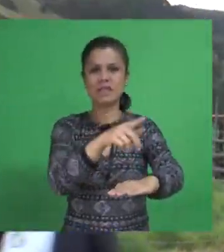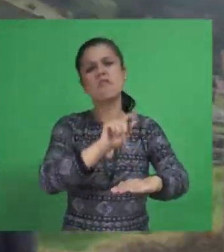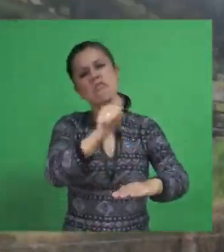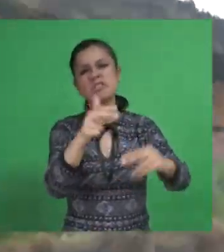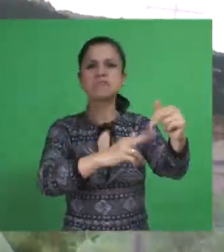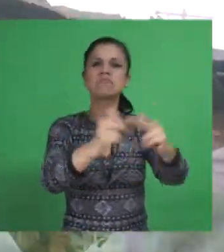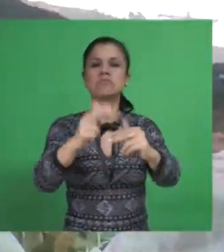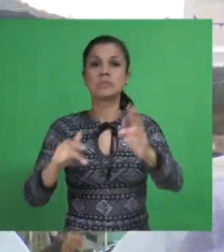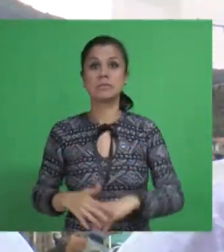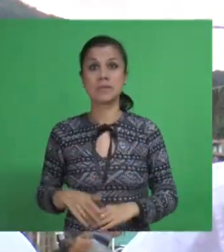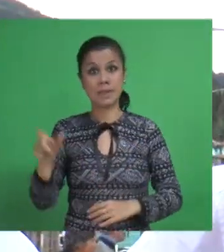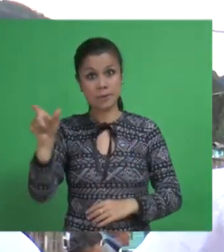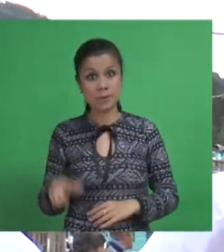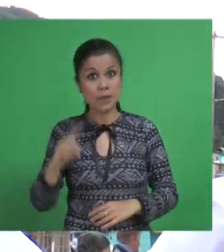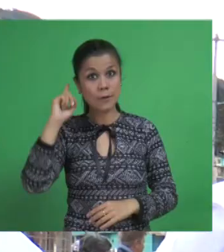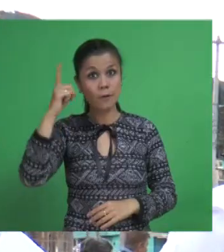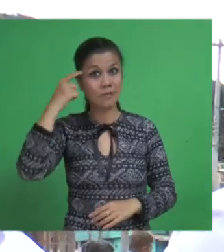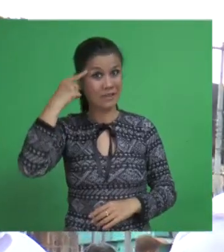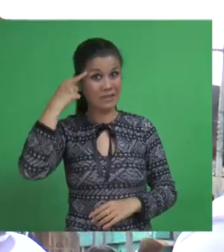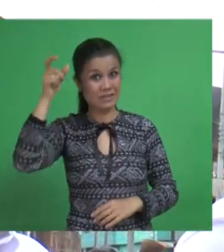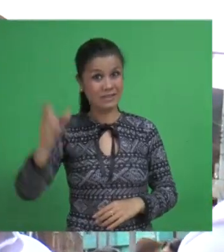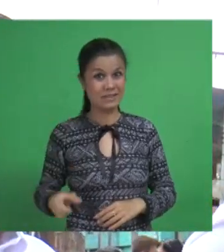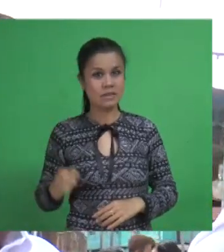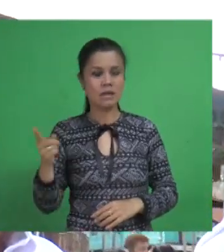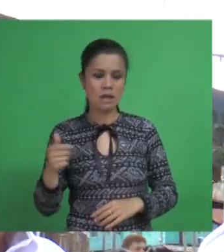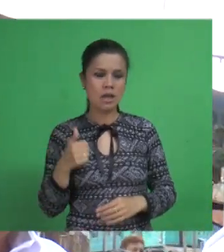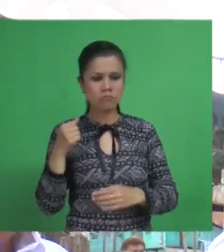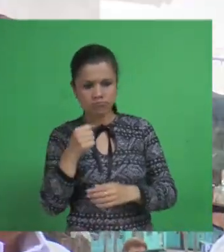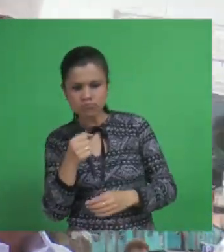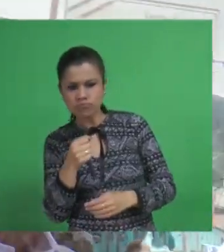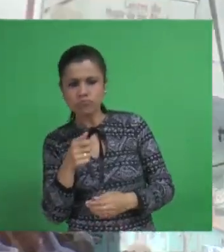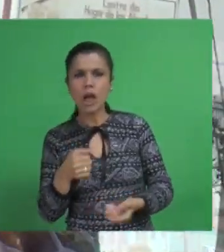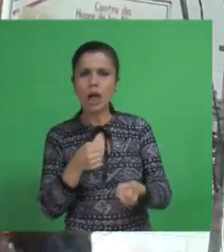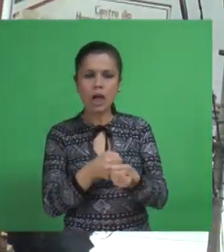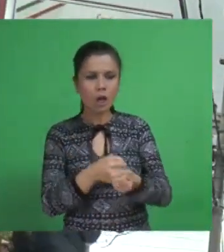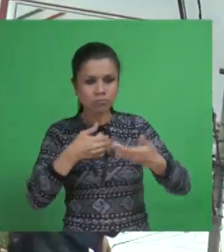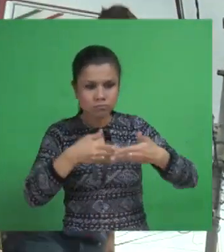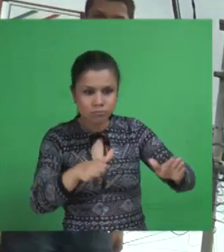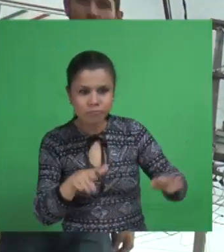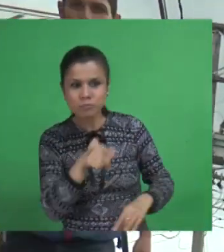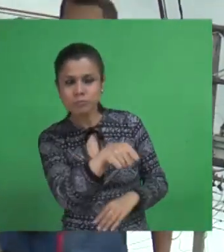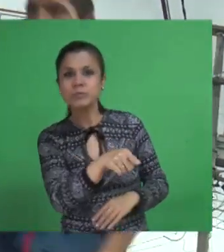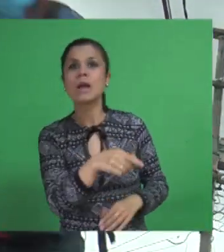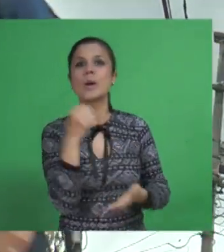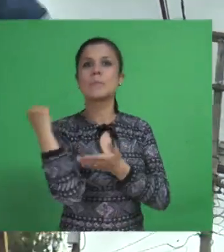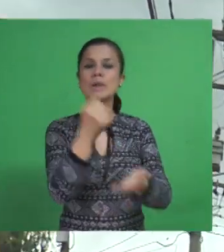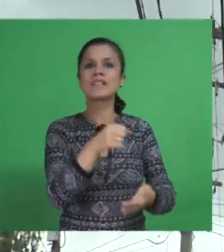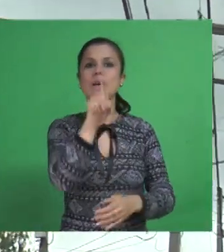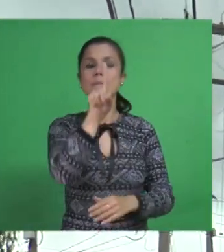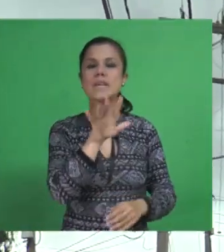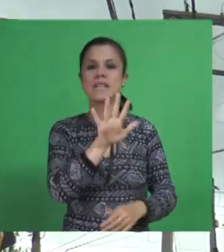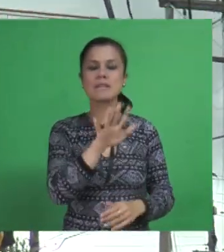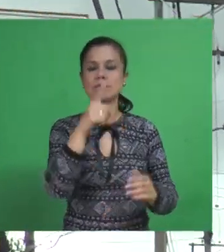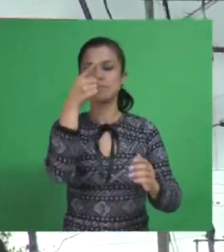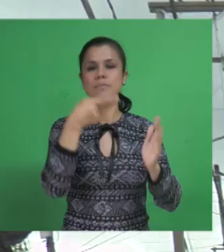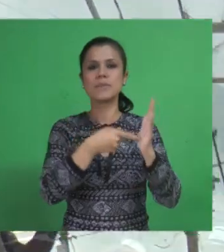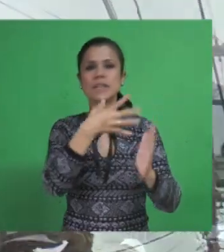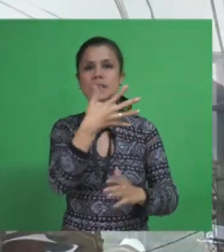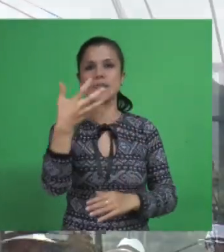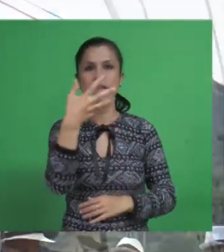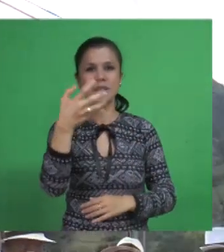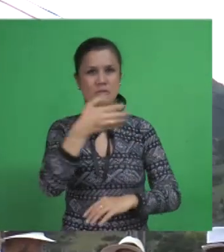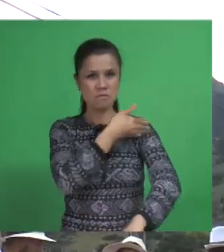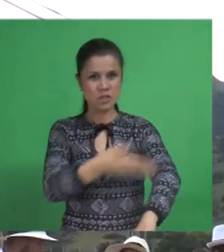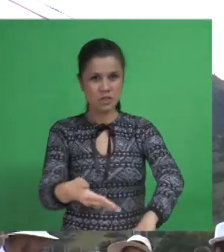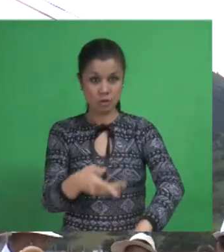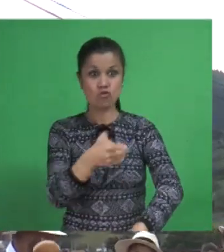El gobernador inauguró esta obra que tuvo una inversión cercana a los 1.500 millones de pesos y que ya se encuentra al servicio de la comunidad.